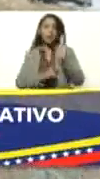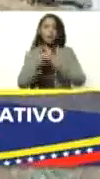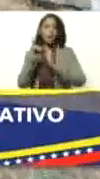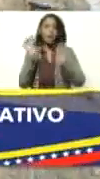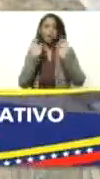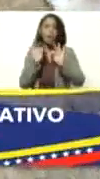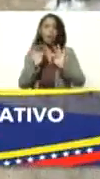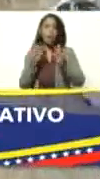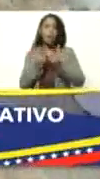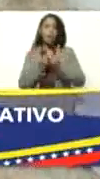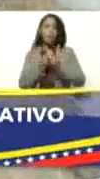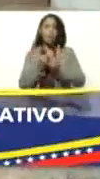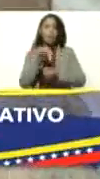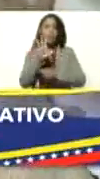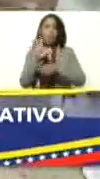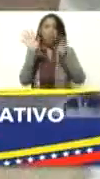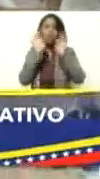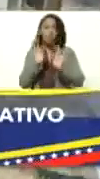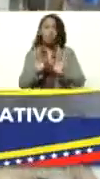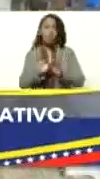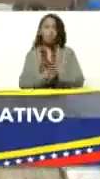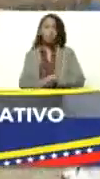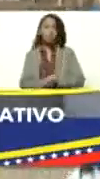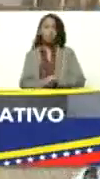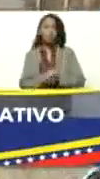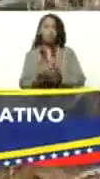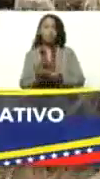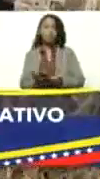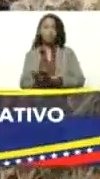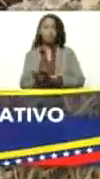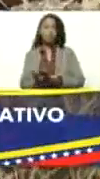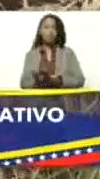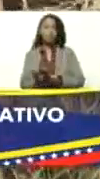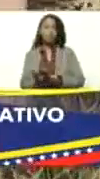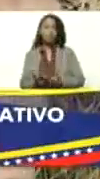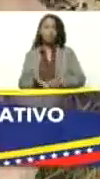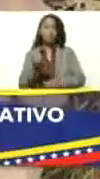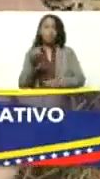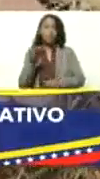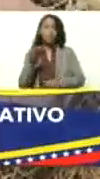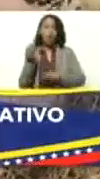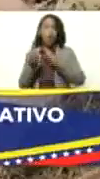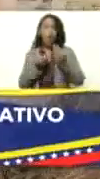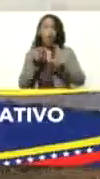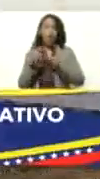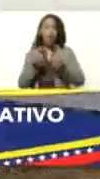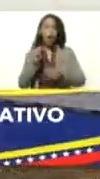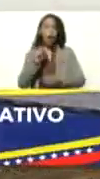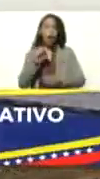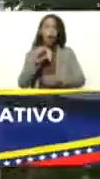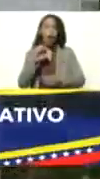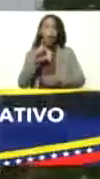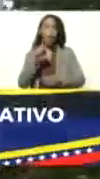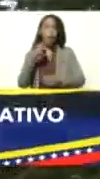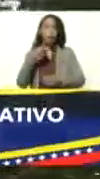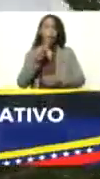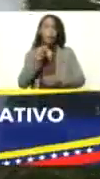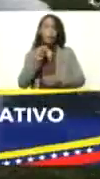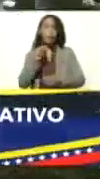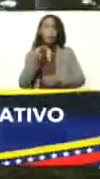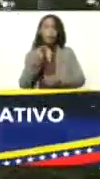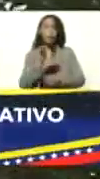conjunta cinco razas de raza pura como son la alpina, la nubian,